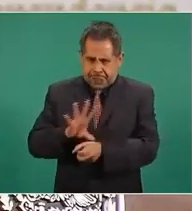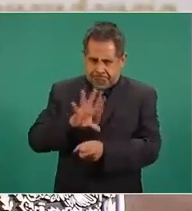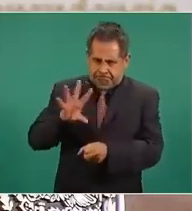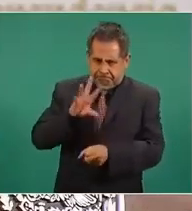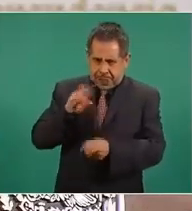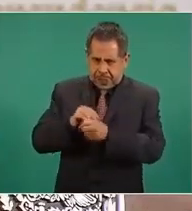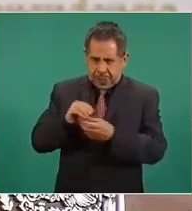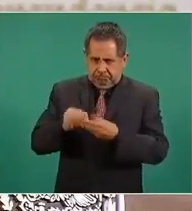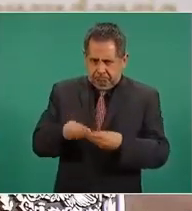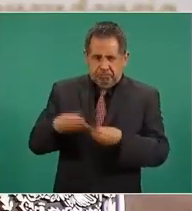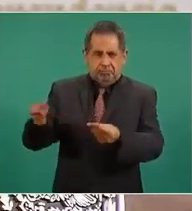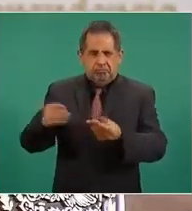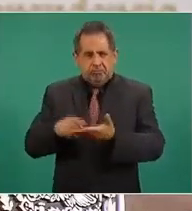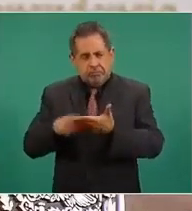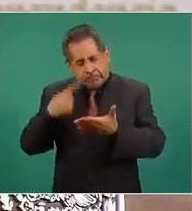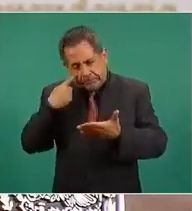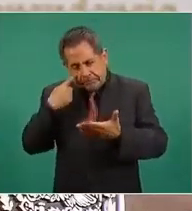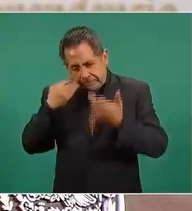le llaman testar,